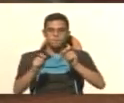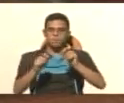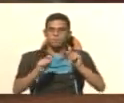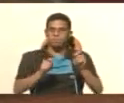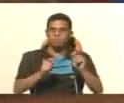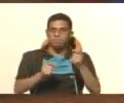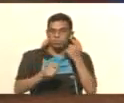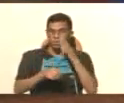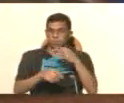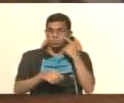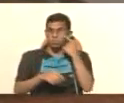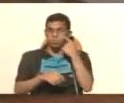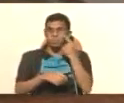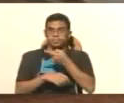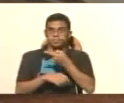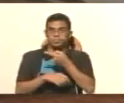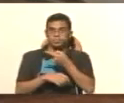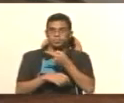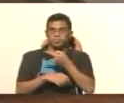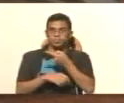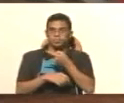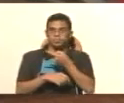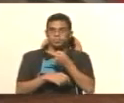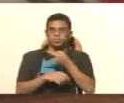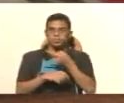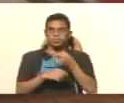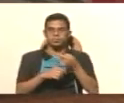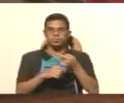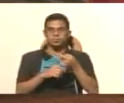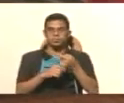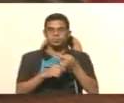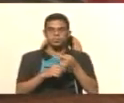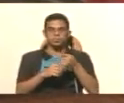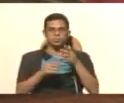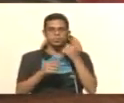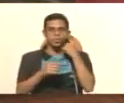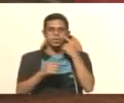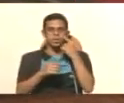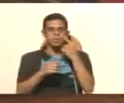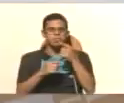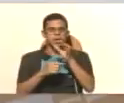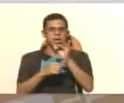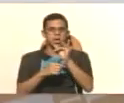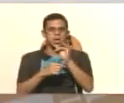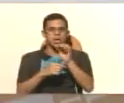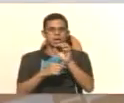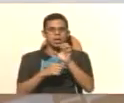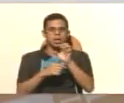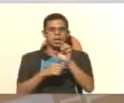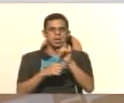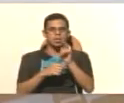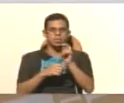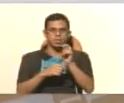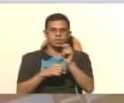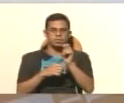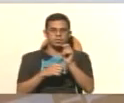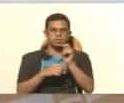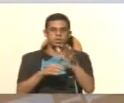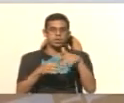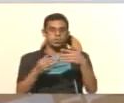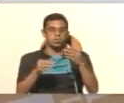el teclado. Fíjense que ya, abajo hay una pestaña o un puerto donde va el flat, lo desconecta y